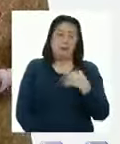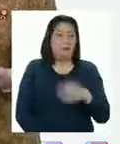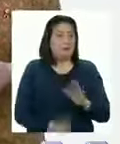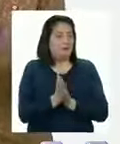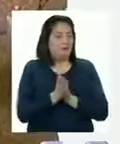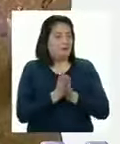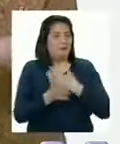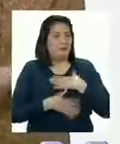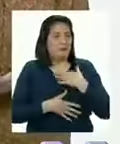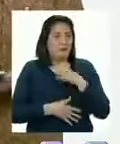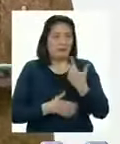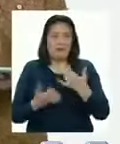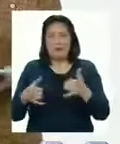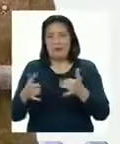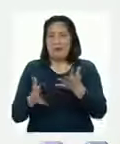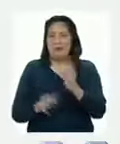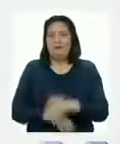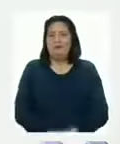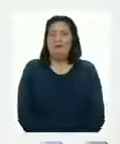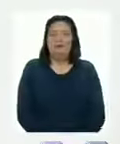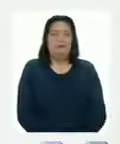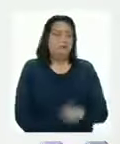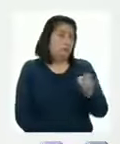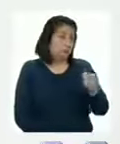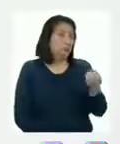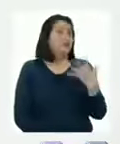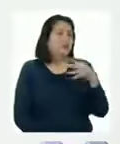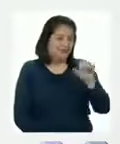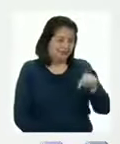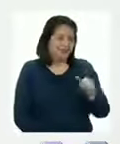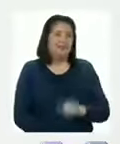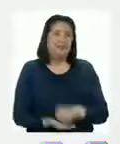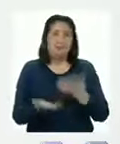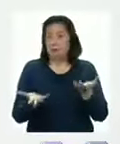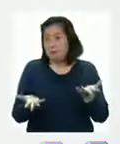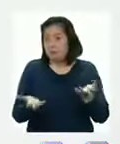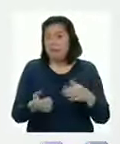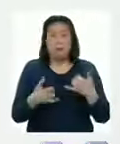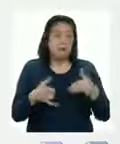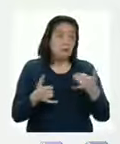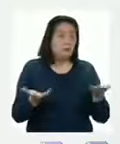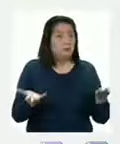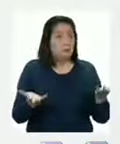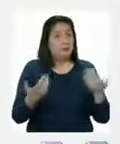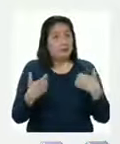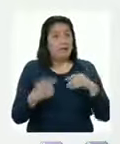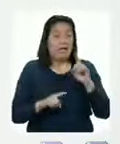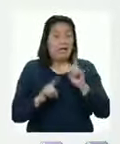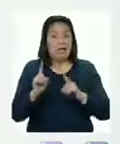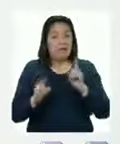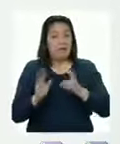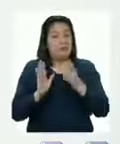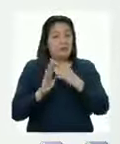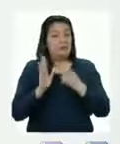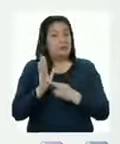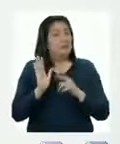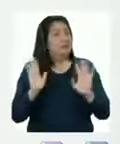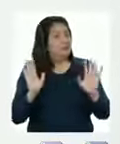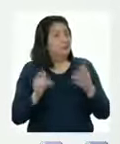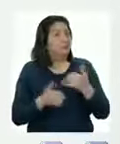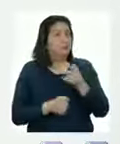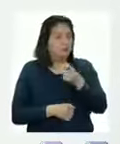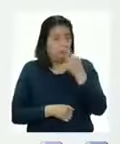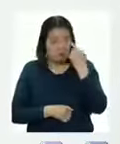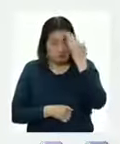Esto está muy divertido, parece un juego Tú lo has dicho, Patty Y como todo juego tiene algunas reglas o jugadas